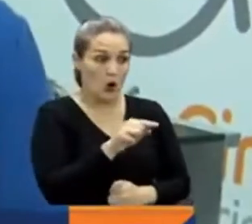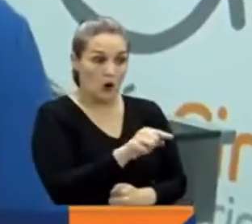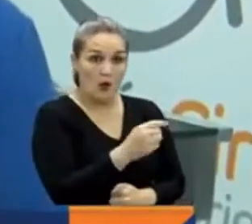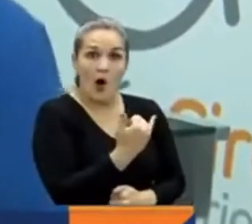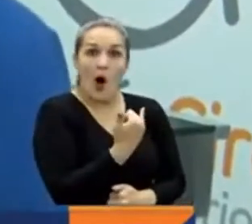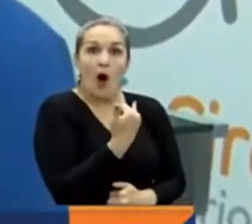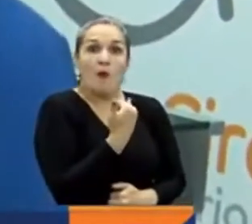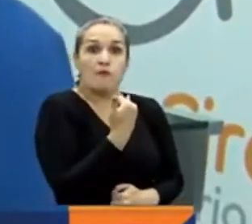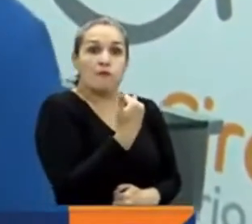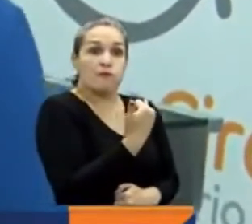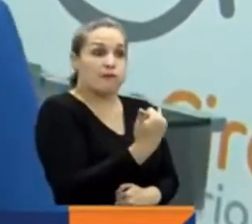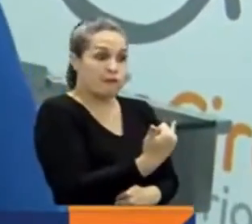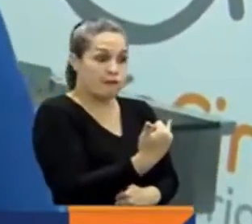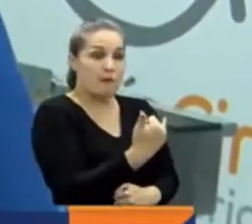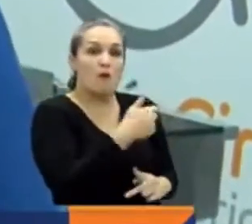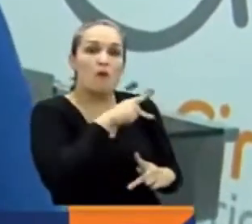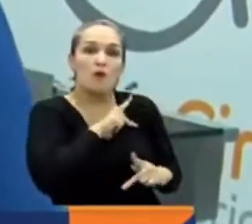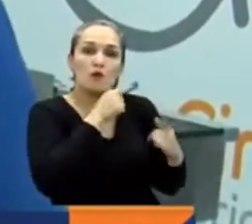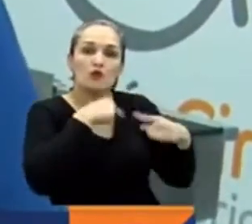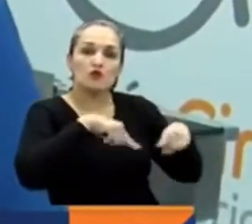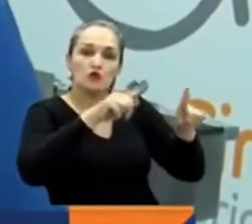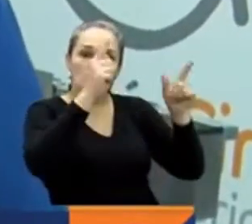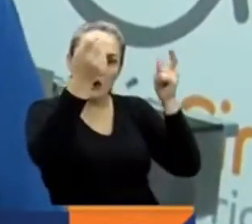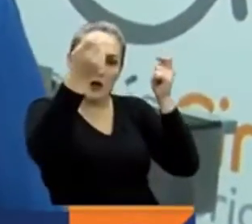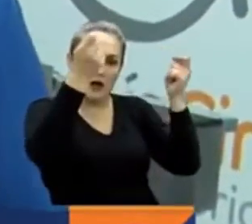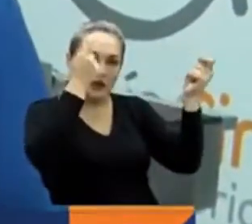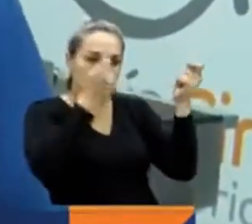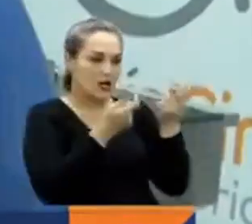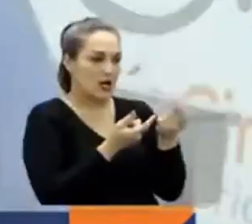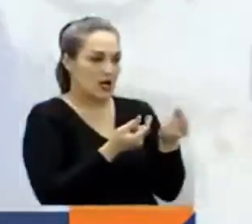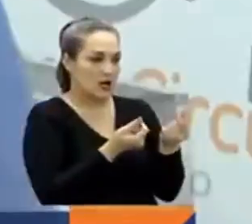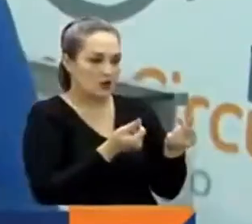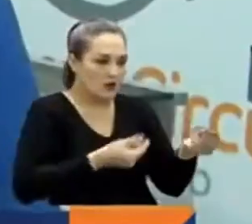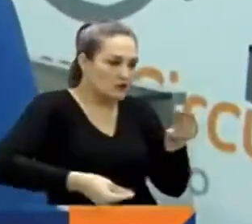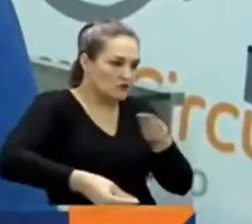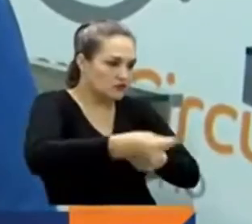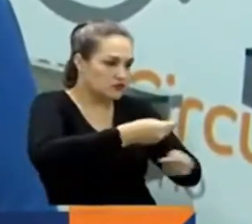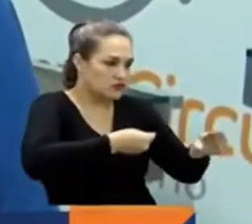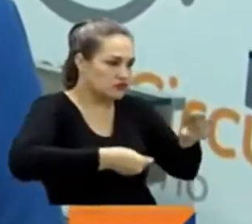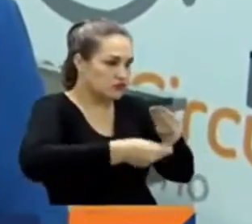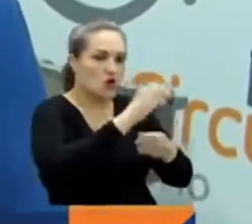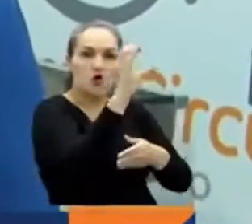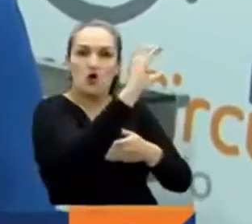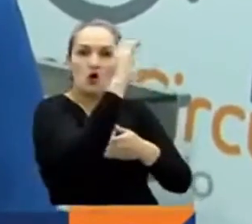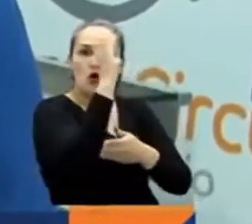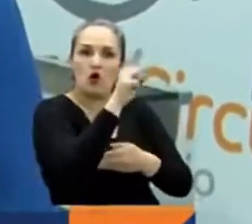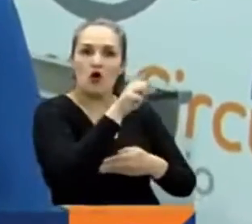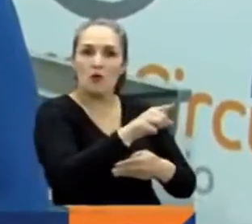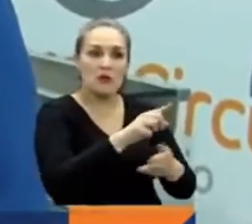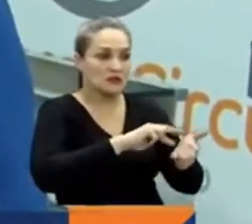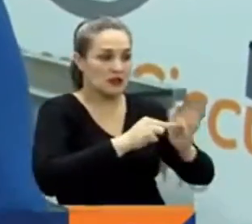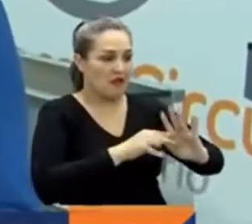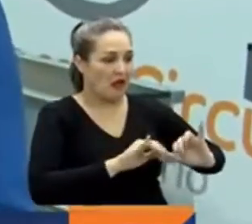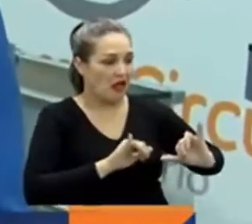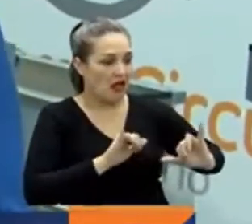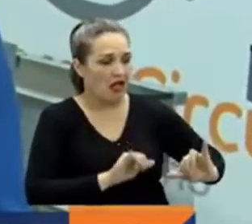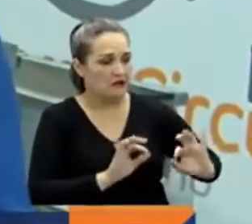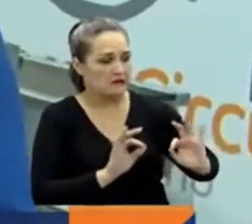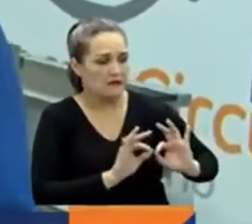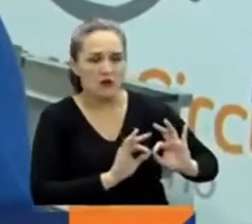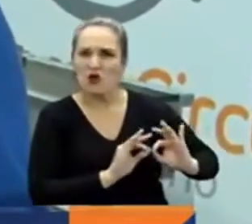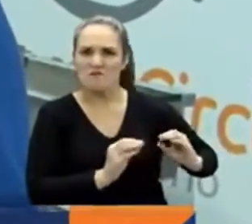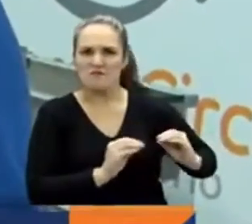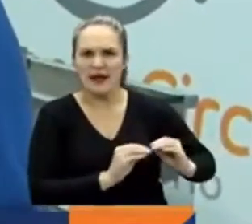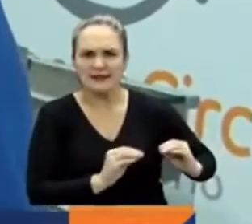tiene una propia estrategia económica de economía circular. Colombia no paró ahí, sino que sigue y ahora